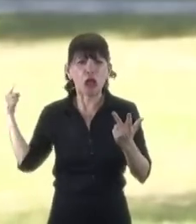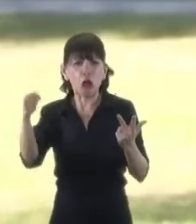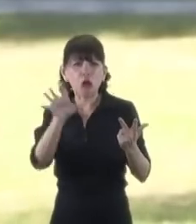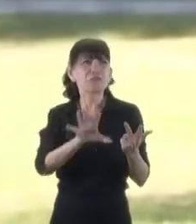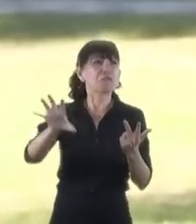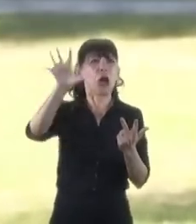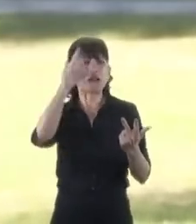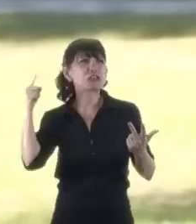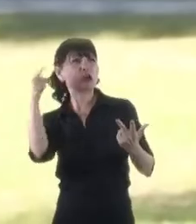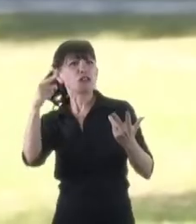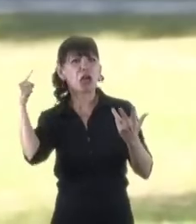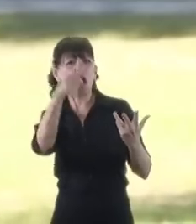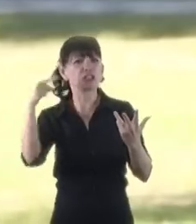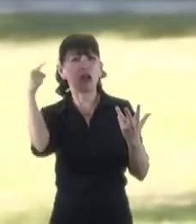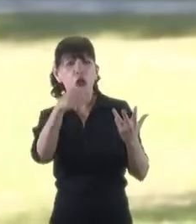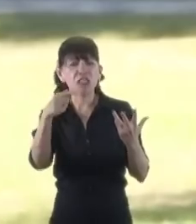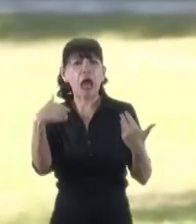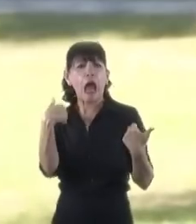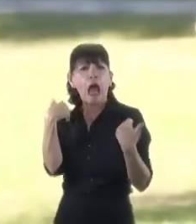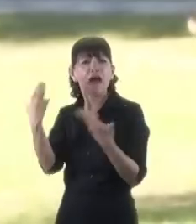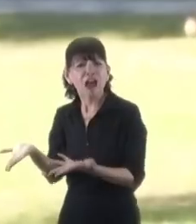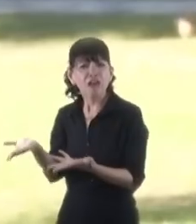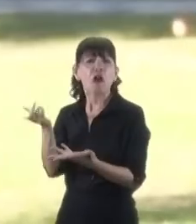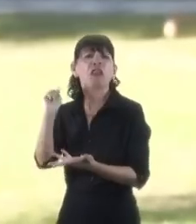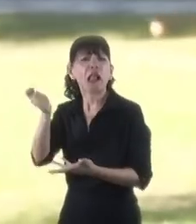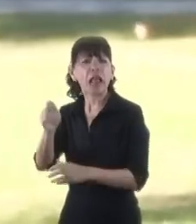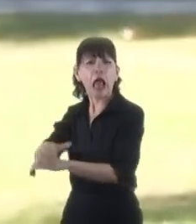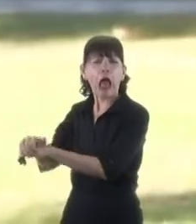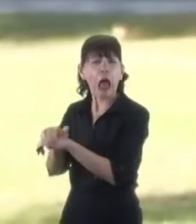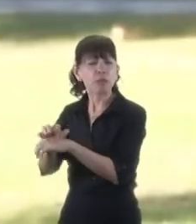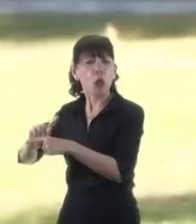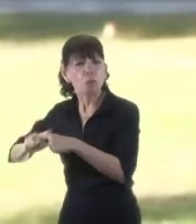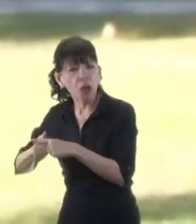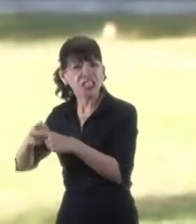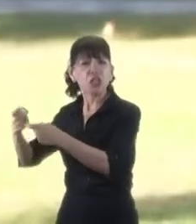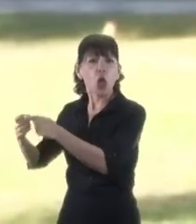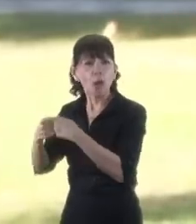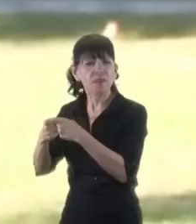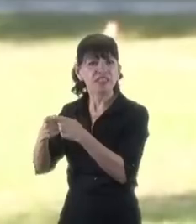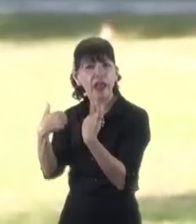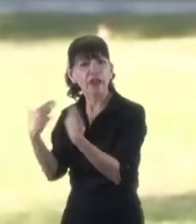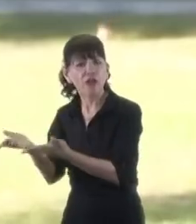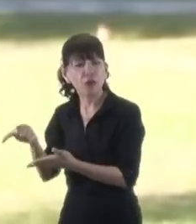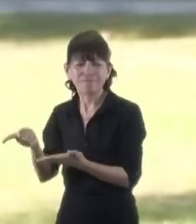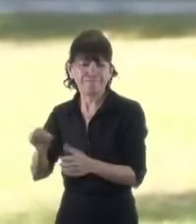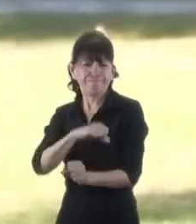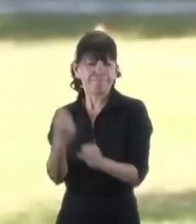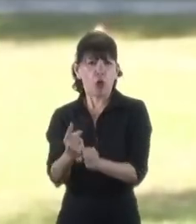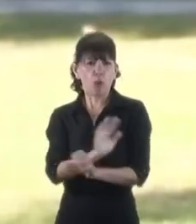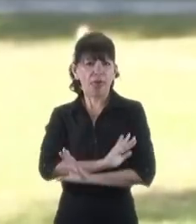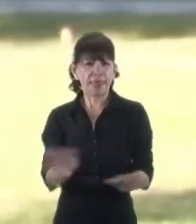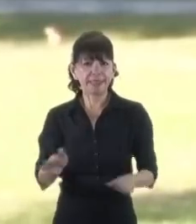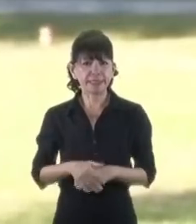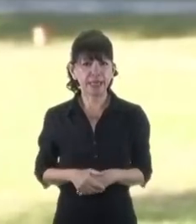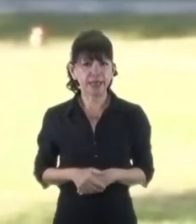preservando los intereses de sus amigos políticos o sus amigos empresarios. El derecho al voto